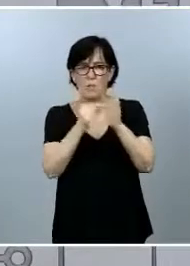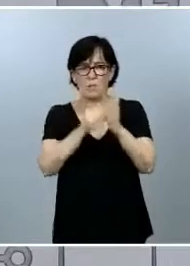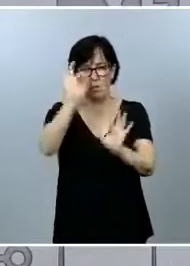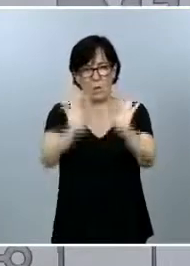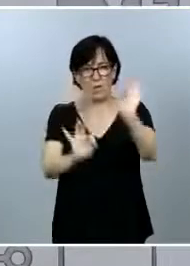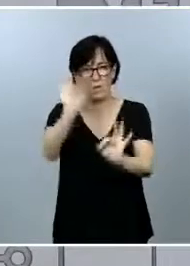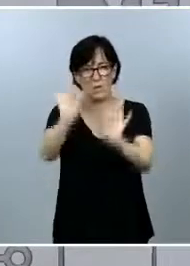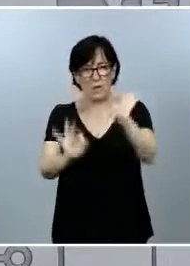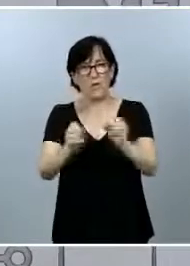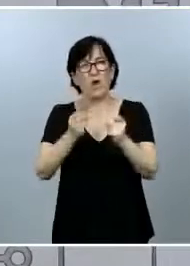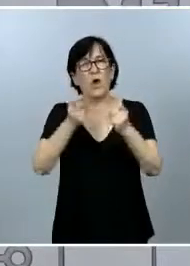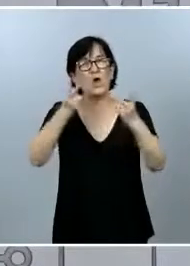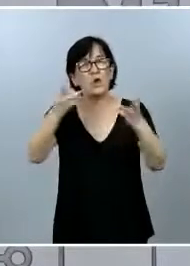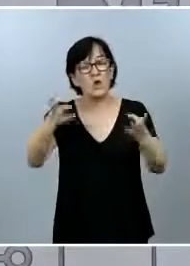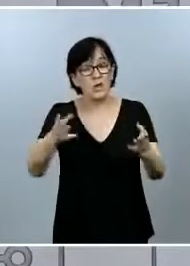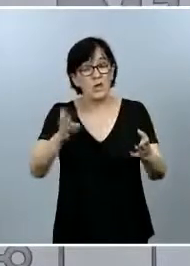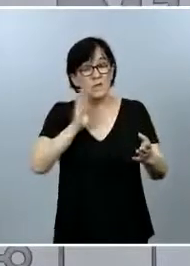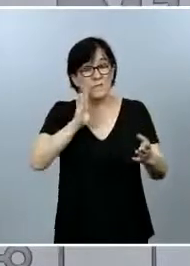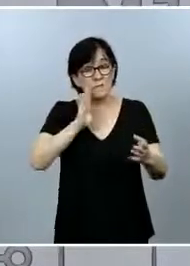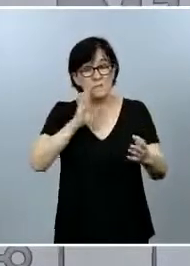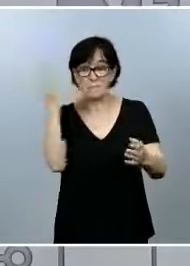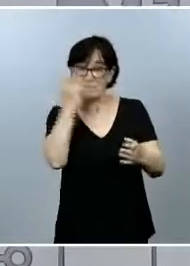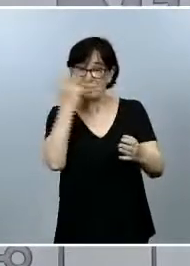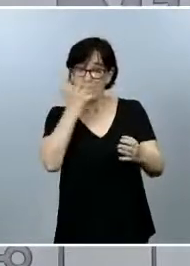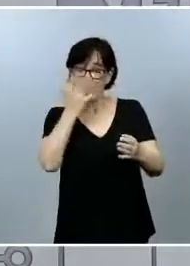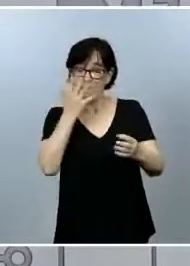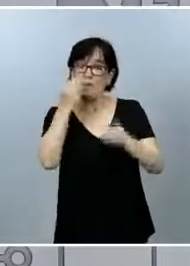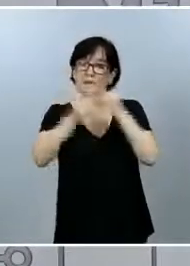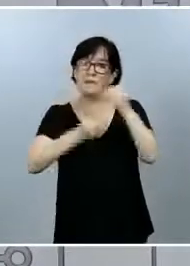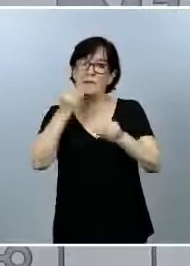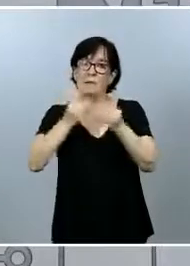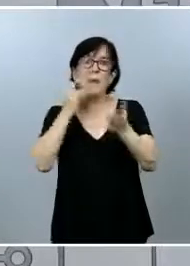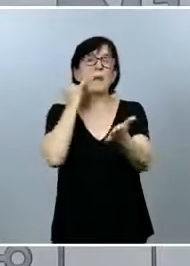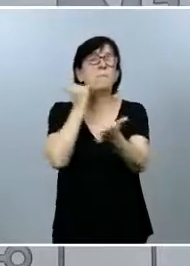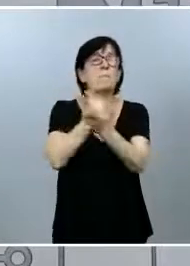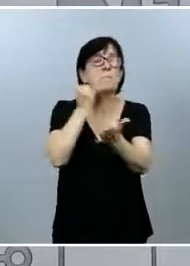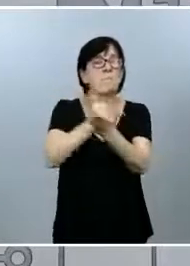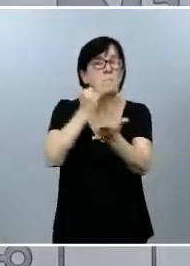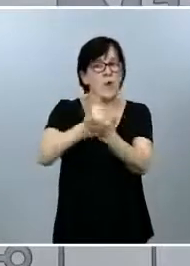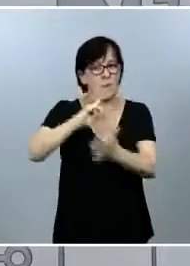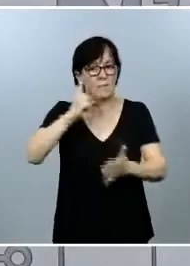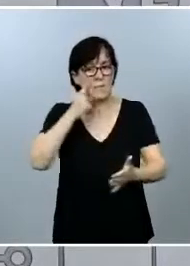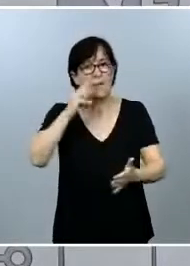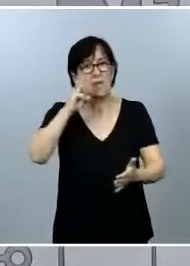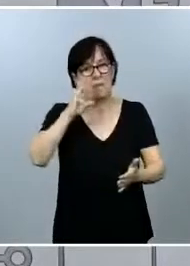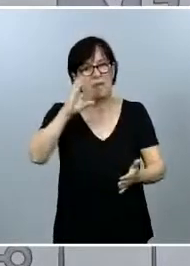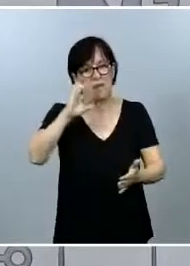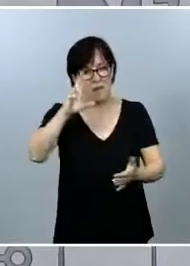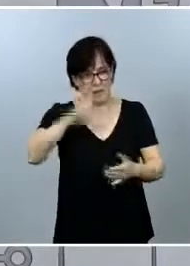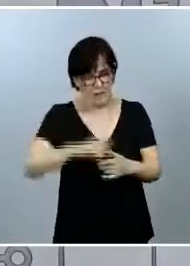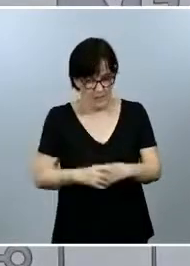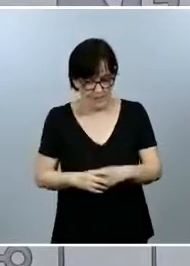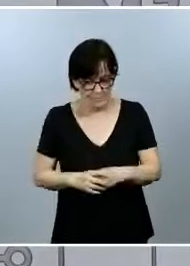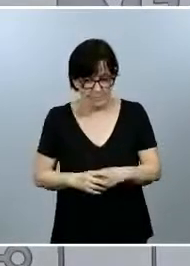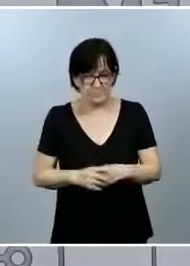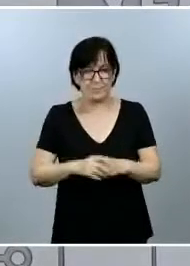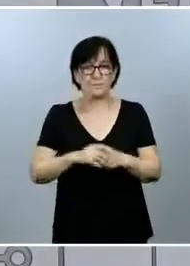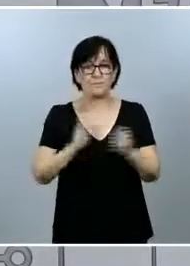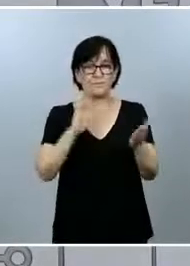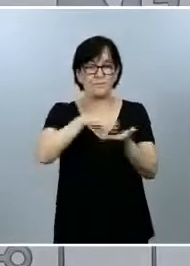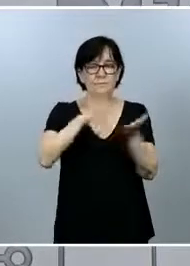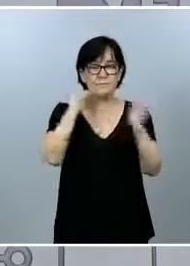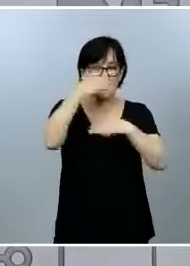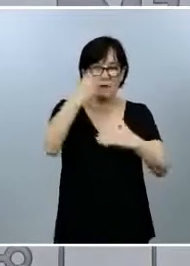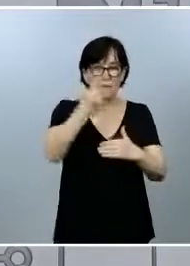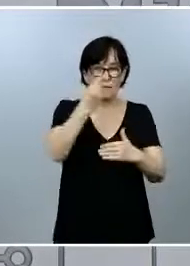el número de todos esos casos sospechosos a los que se les hace una prueba diagnóstica, una PCR. En atención primaria se ha